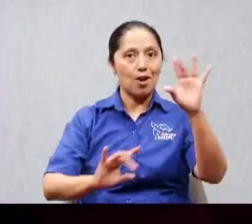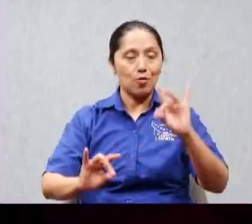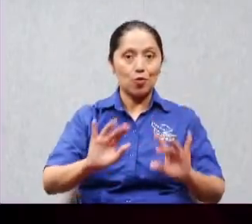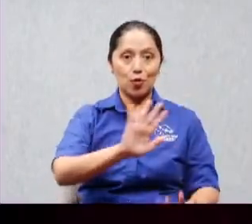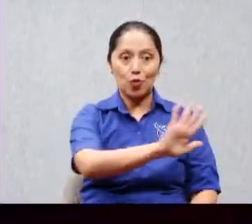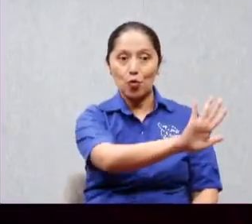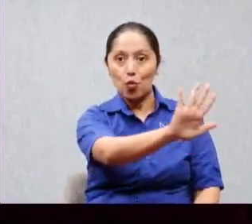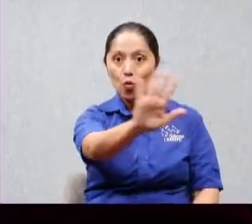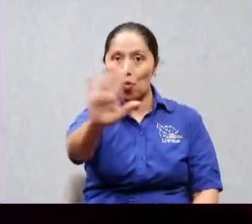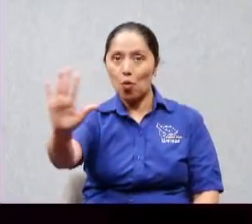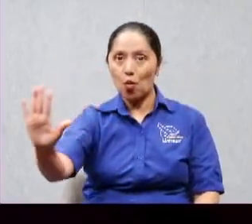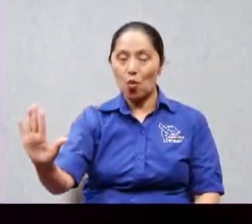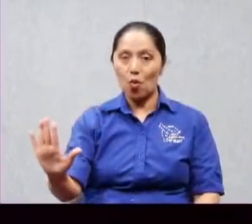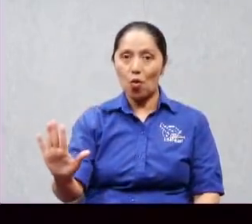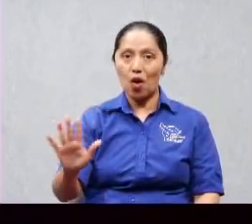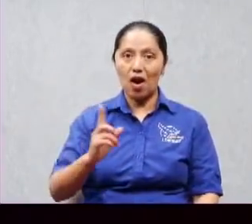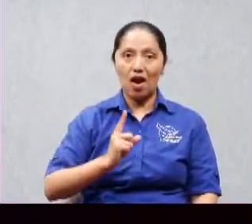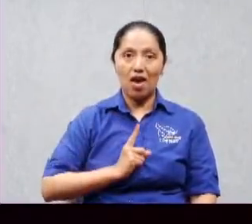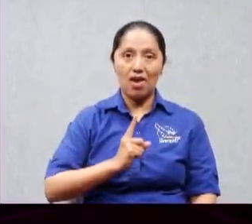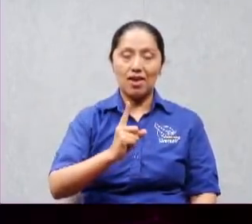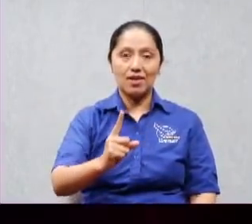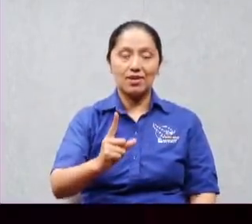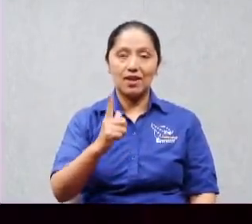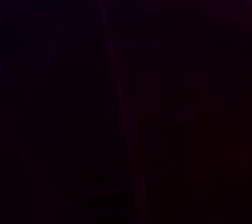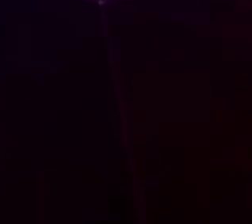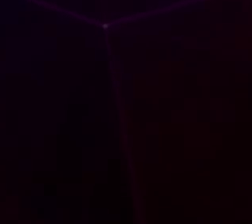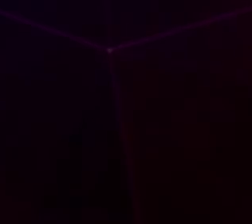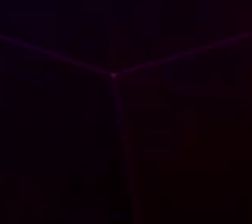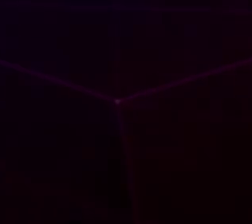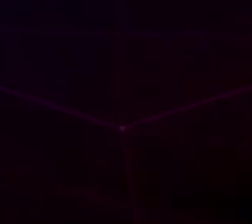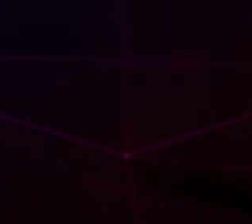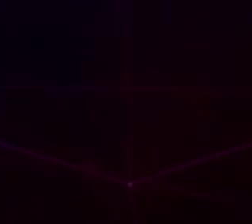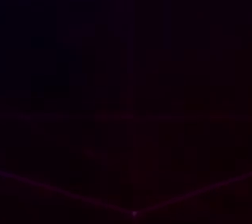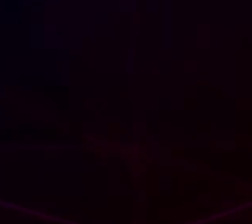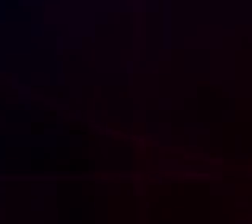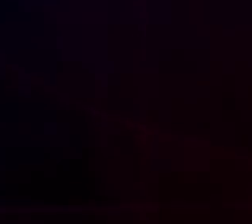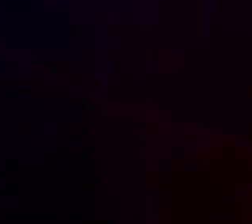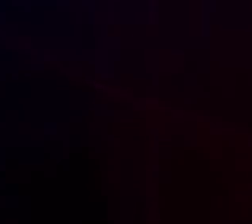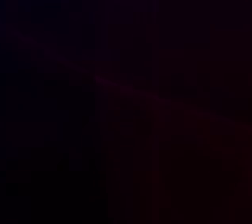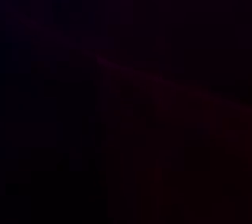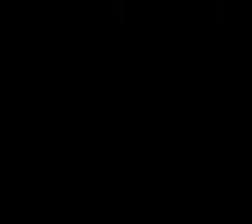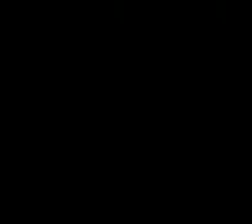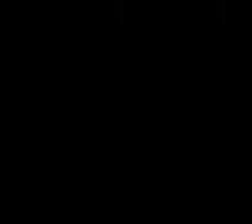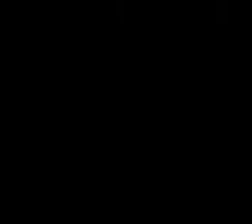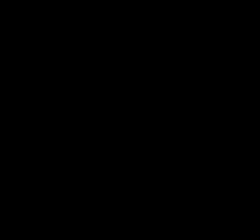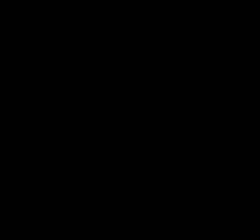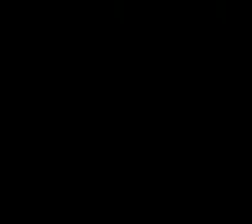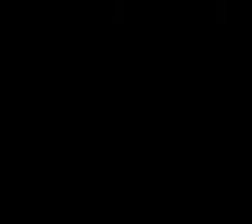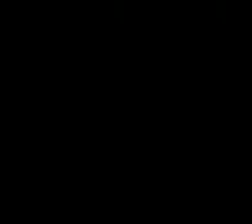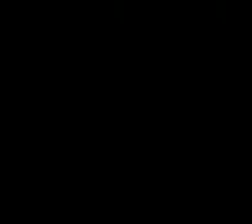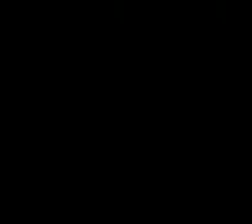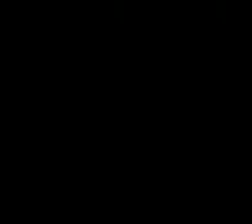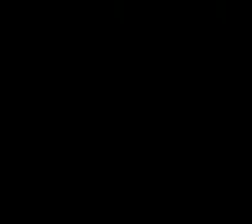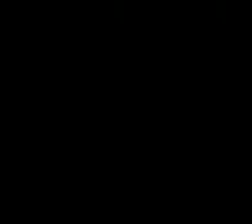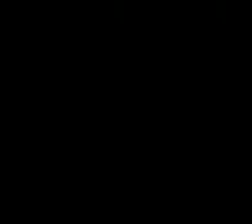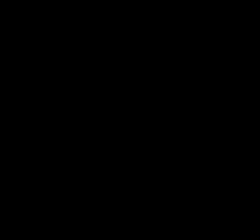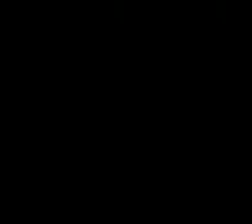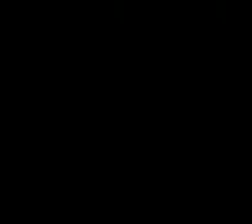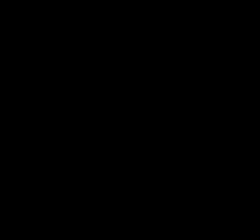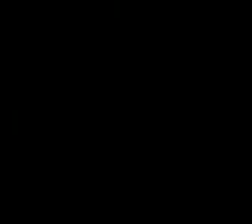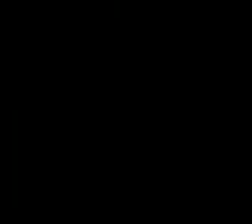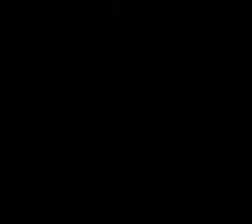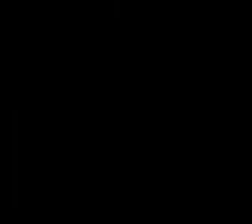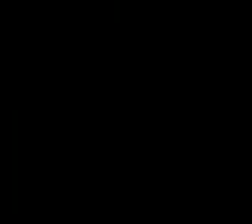o tiene pensamientos que son sus jefes es que mire es que mire hermano